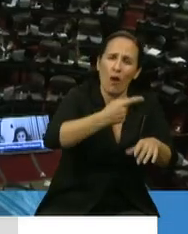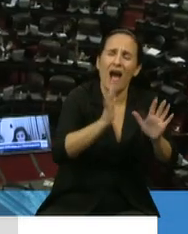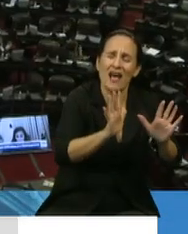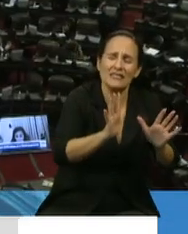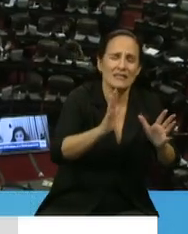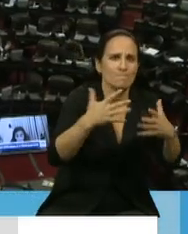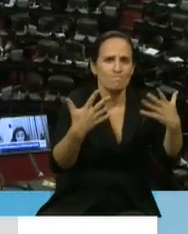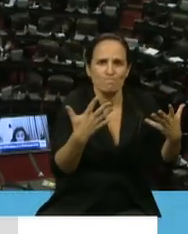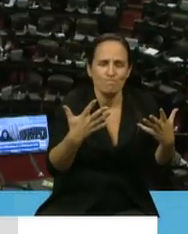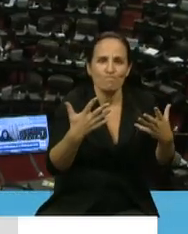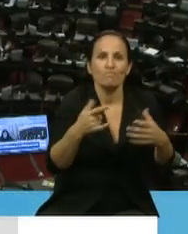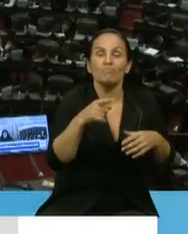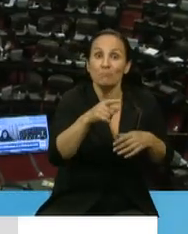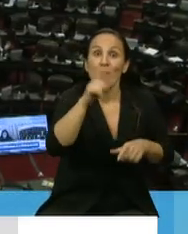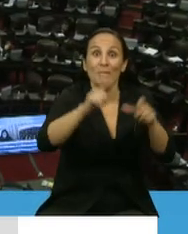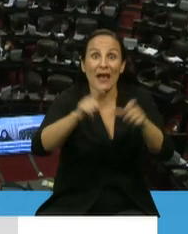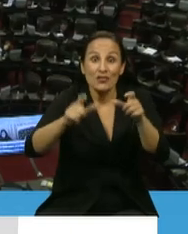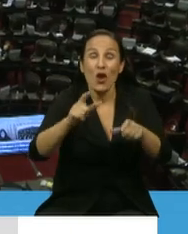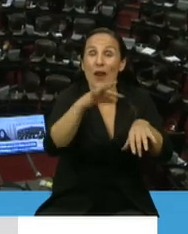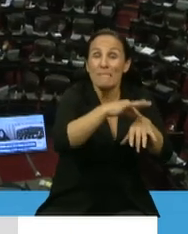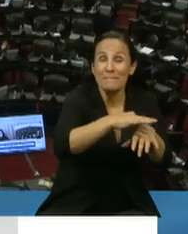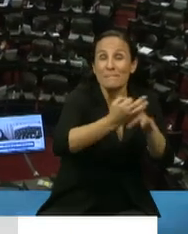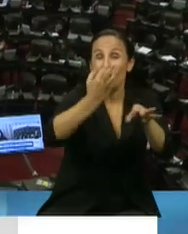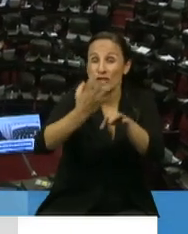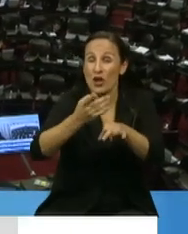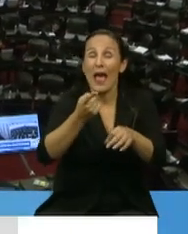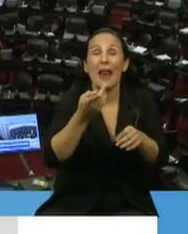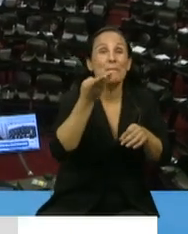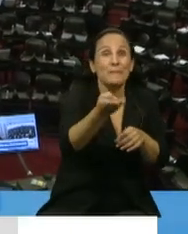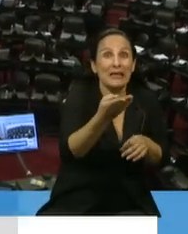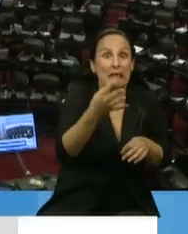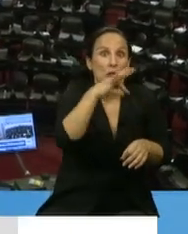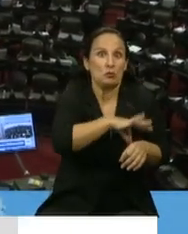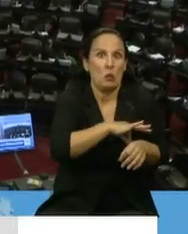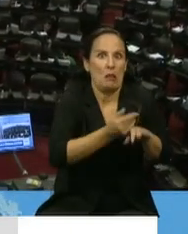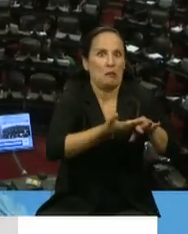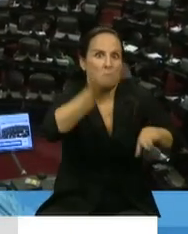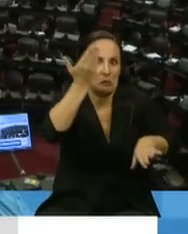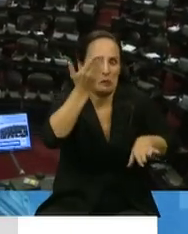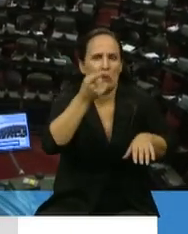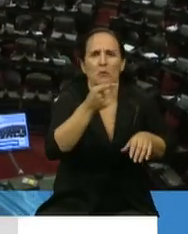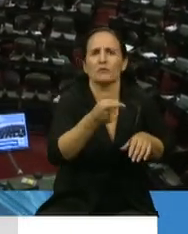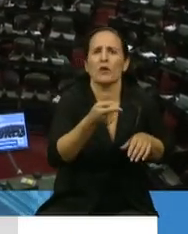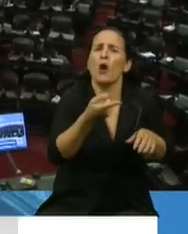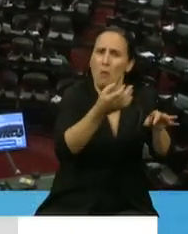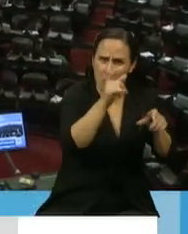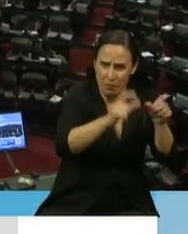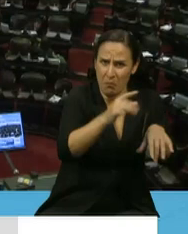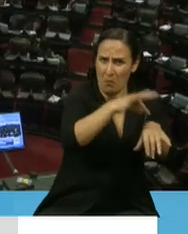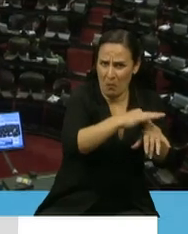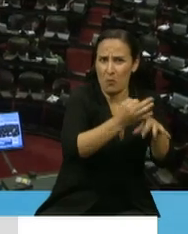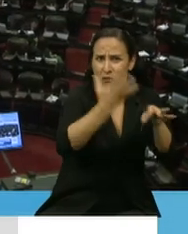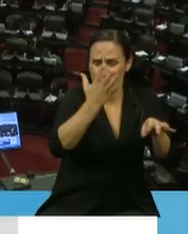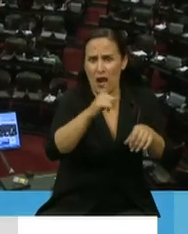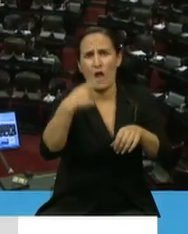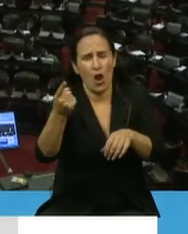los profesionales y las profesionales de salud reclaman mejoras salariales, tanto profesionales y no profesionales, vuelvo a repetir, me